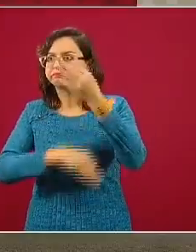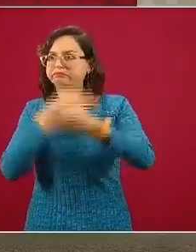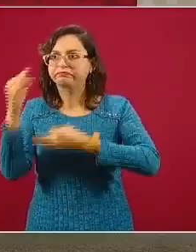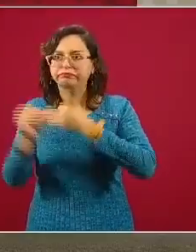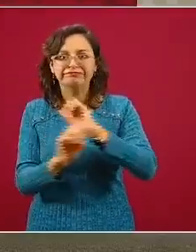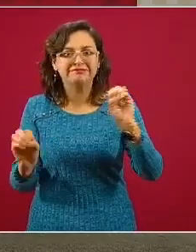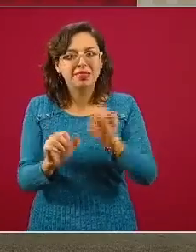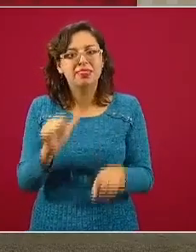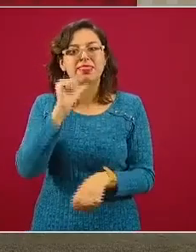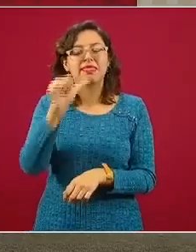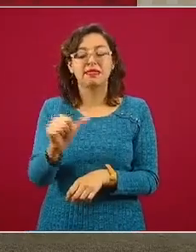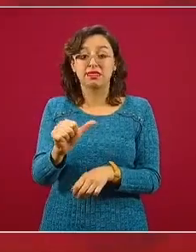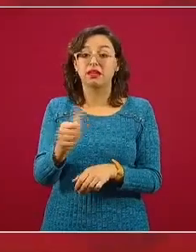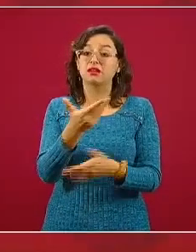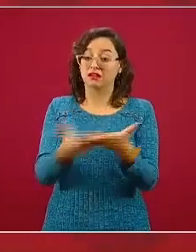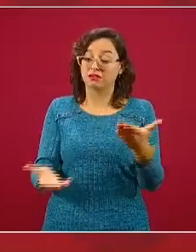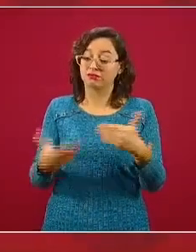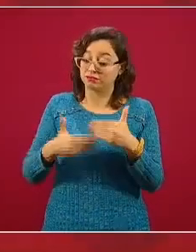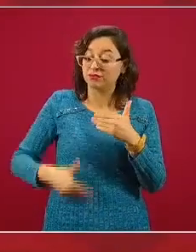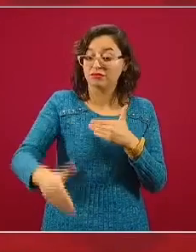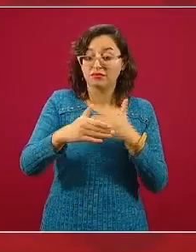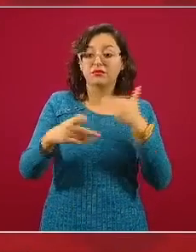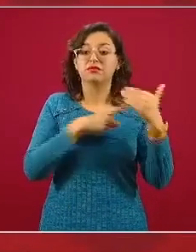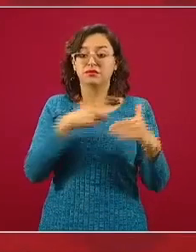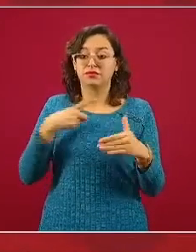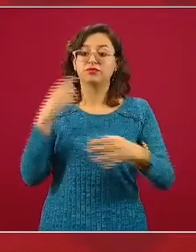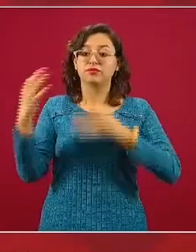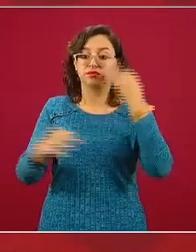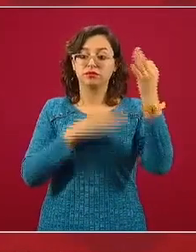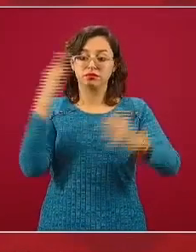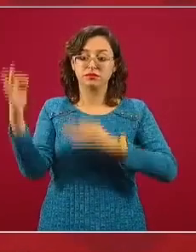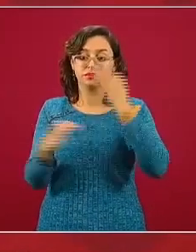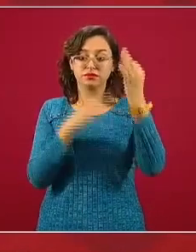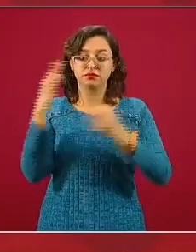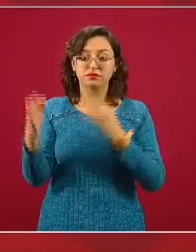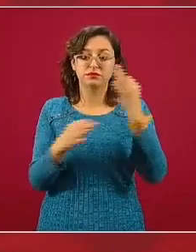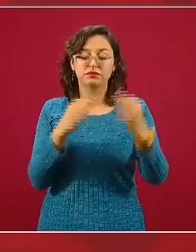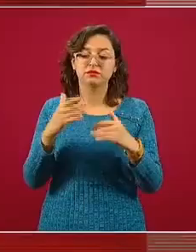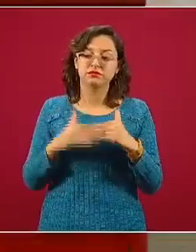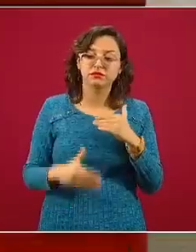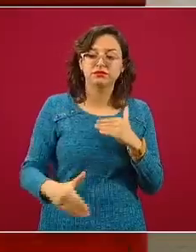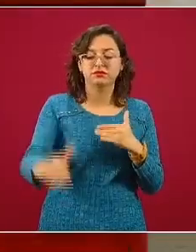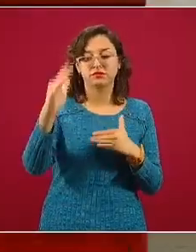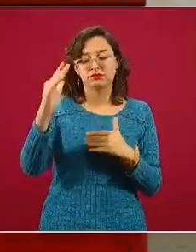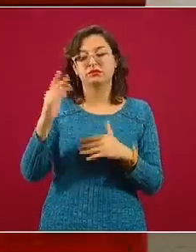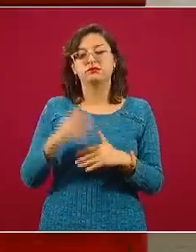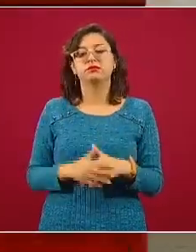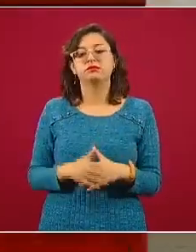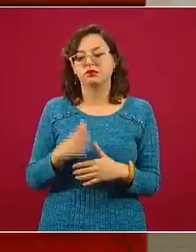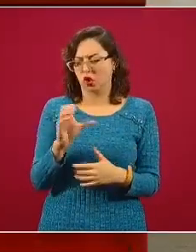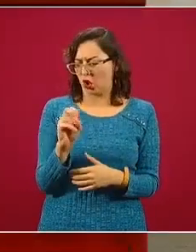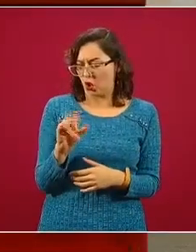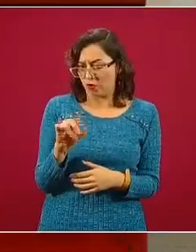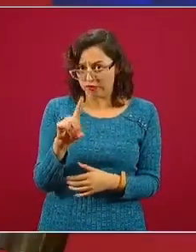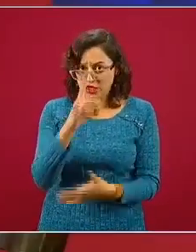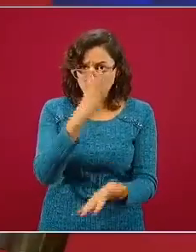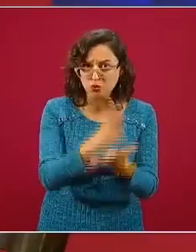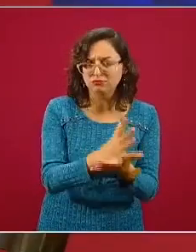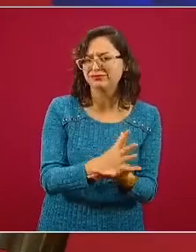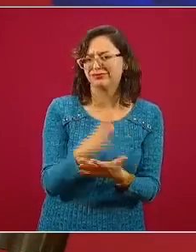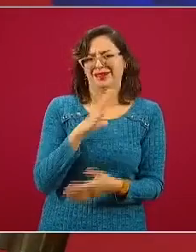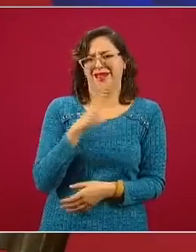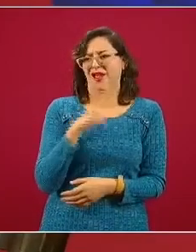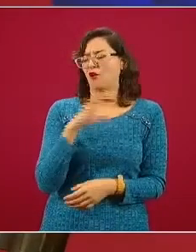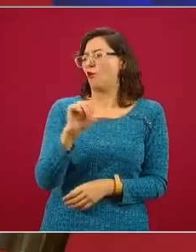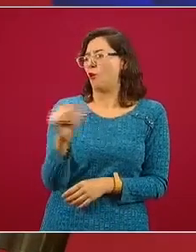va a ser uno de los elementos cruciales de la acción de la Secretaría de Salud en los próximos años. No sólo por COVID, sino por otros temas